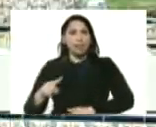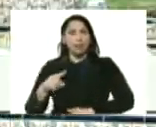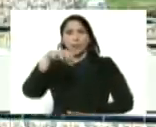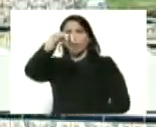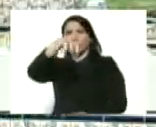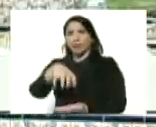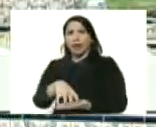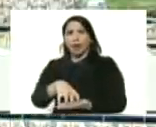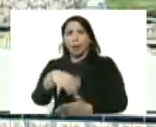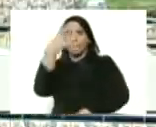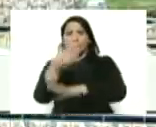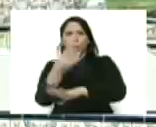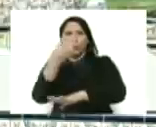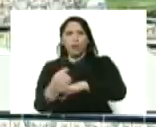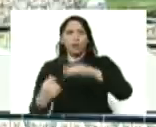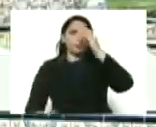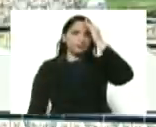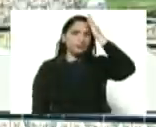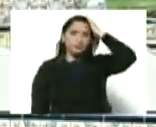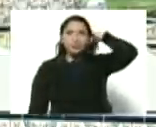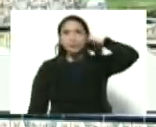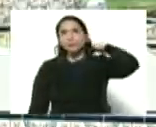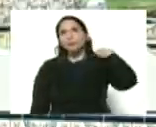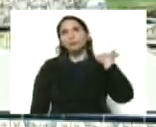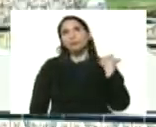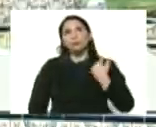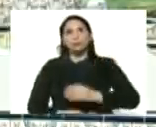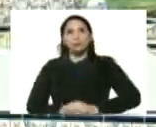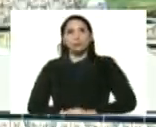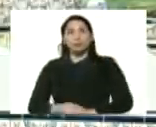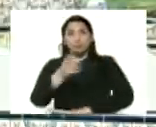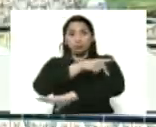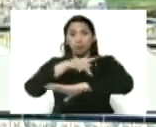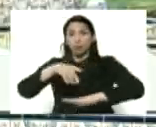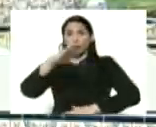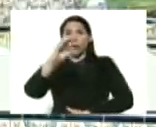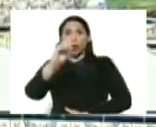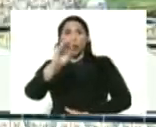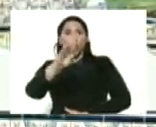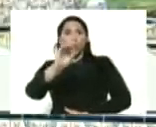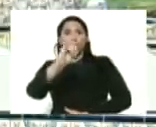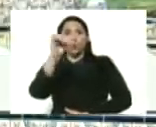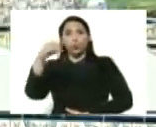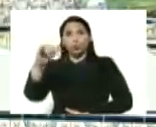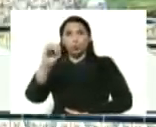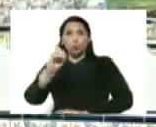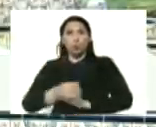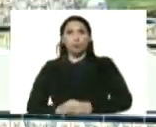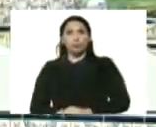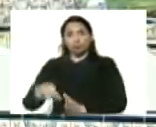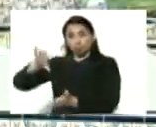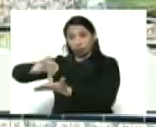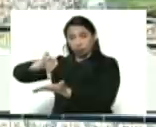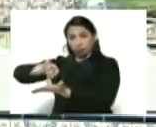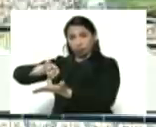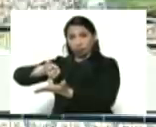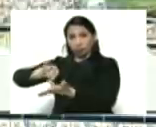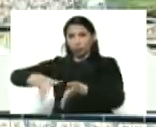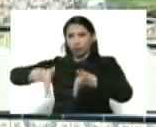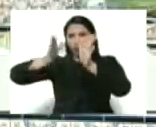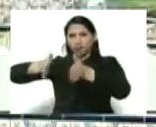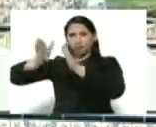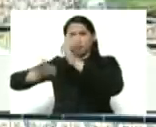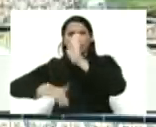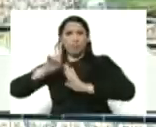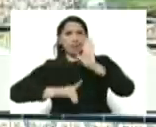estado Monagas, allá en la parroquia El Corozo. Allá está en el núcleo urbano de